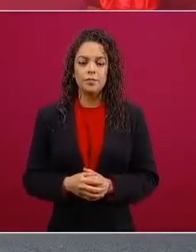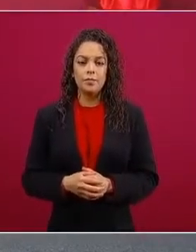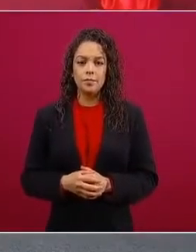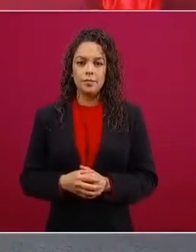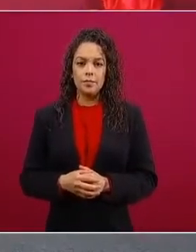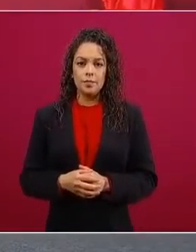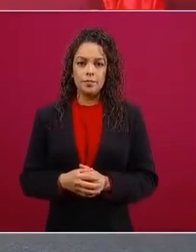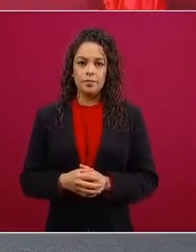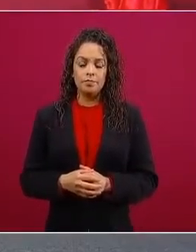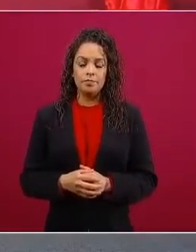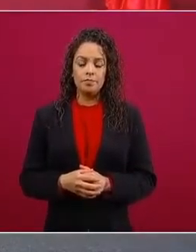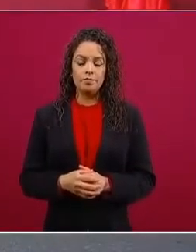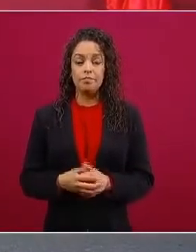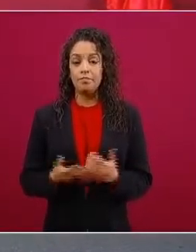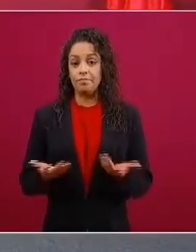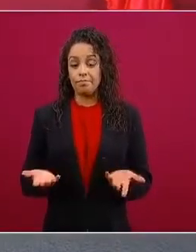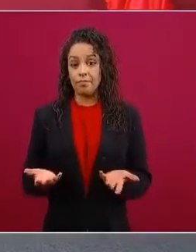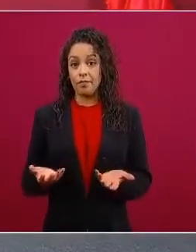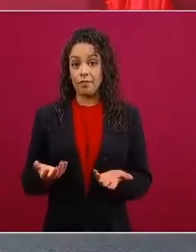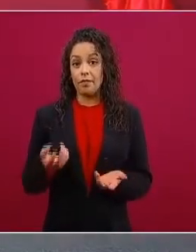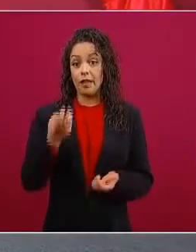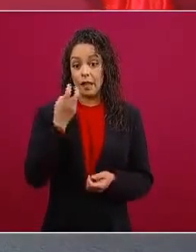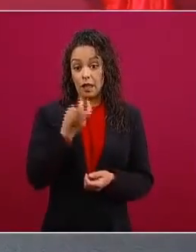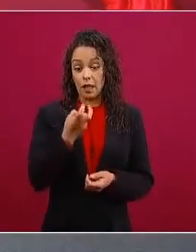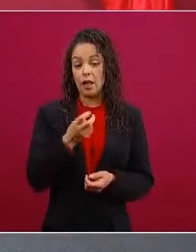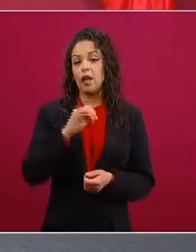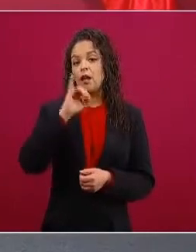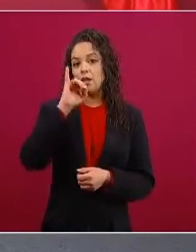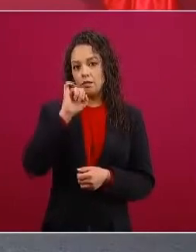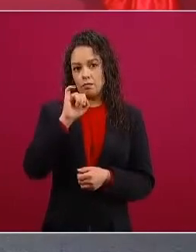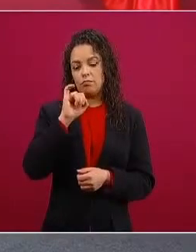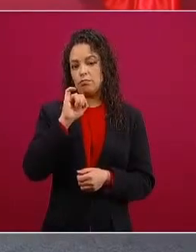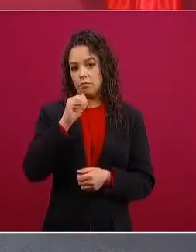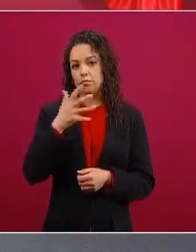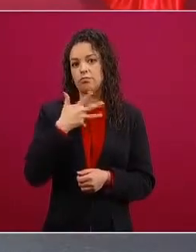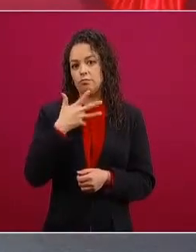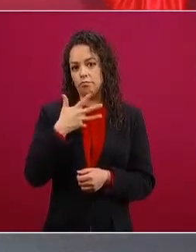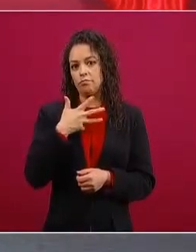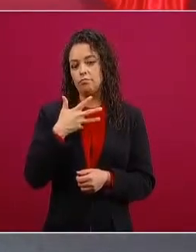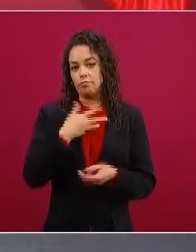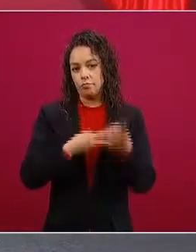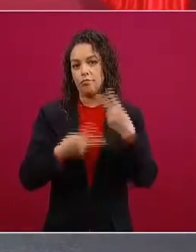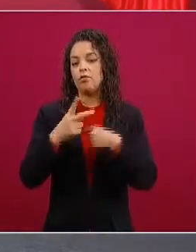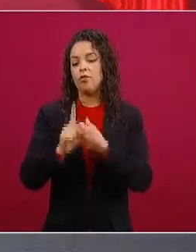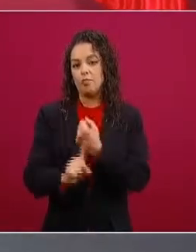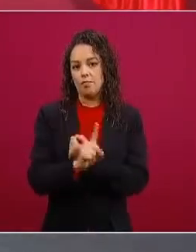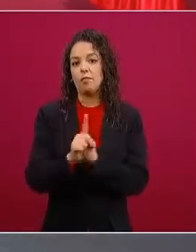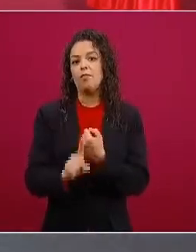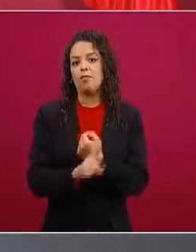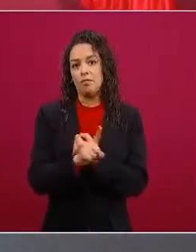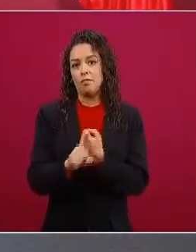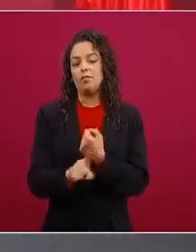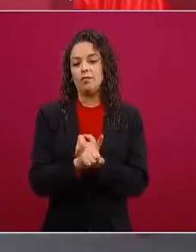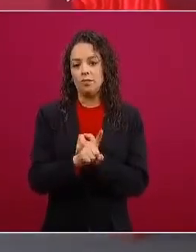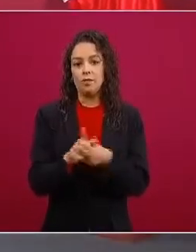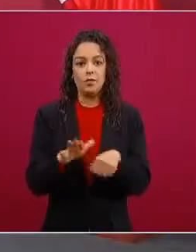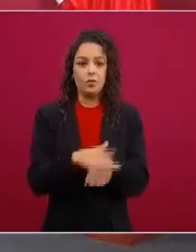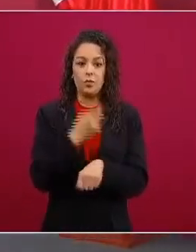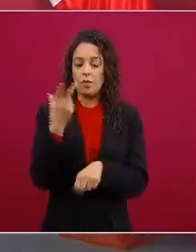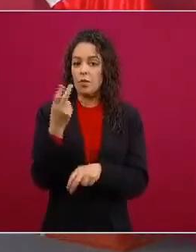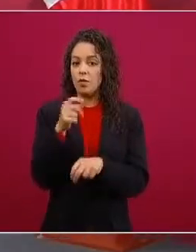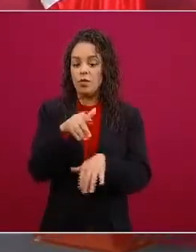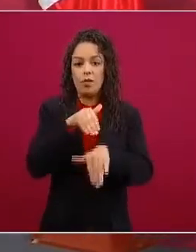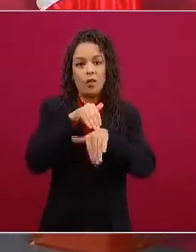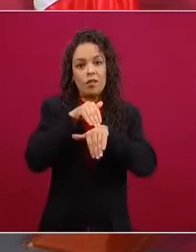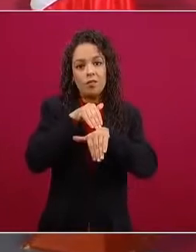porque esto sí afecta si no hacemos caso